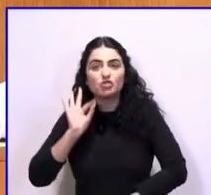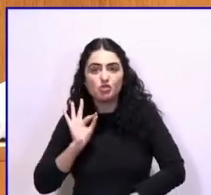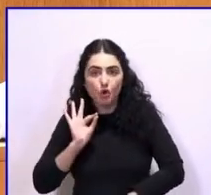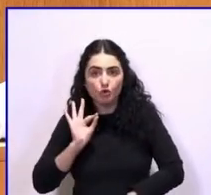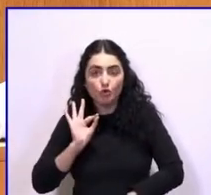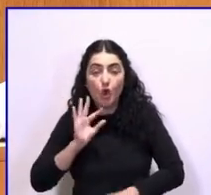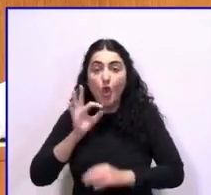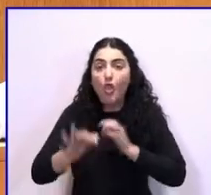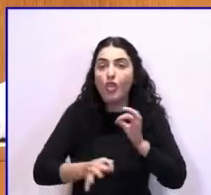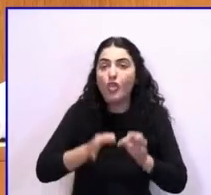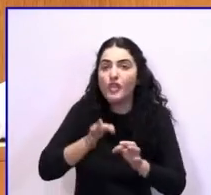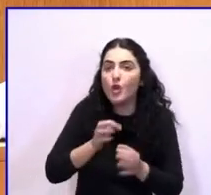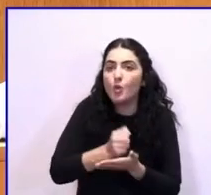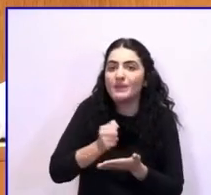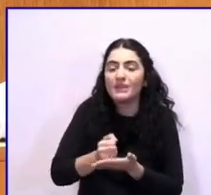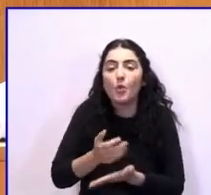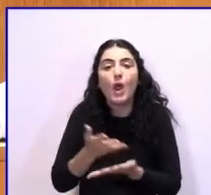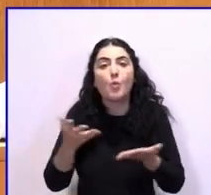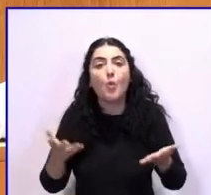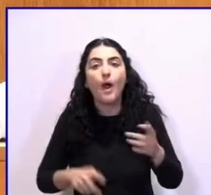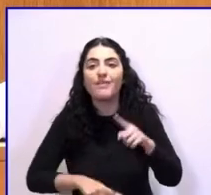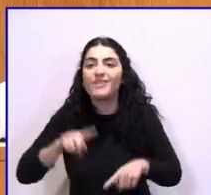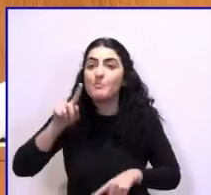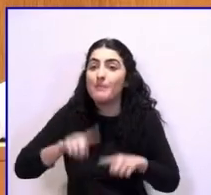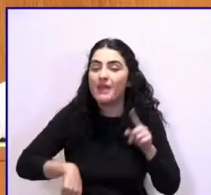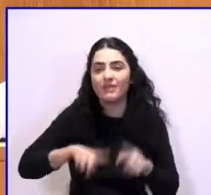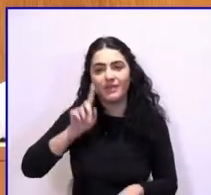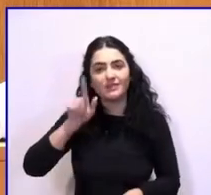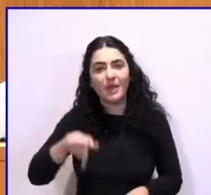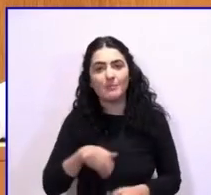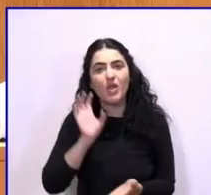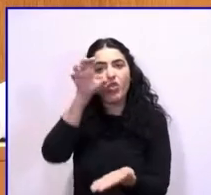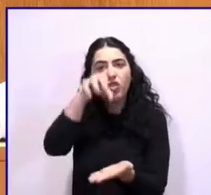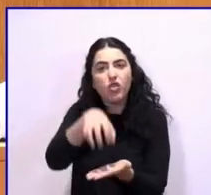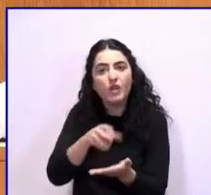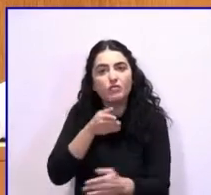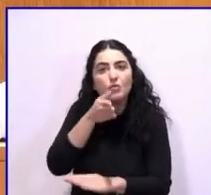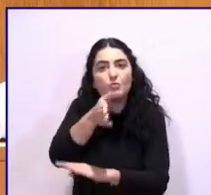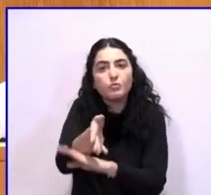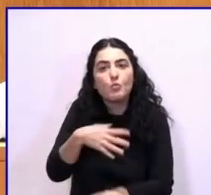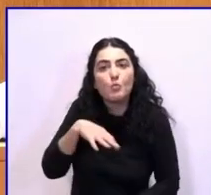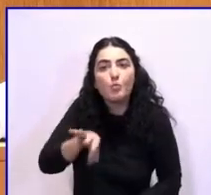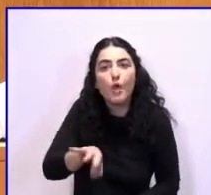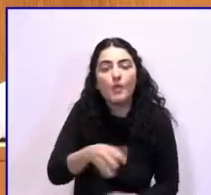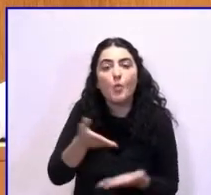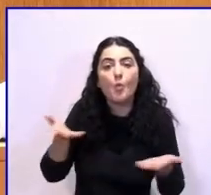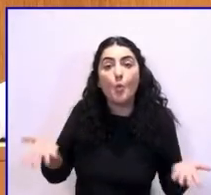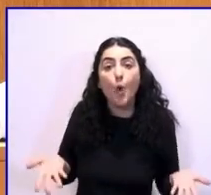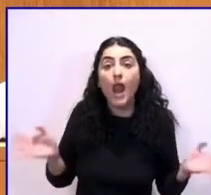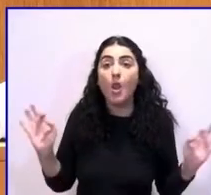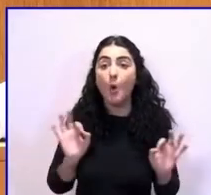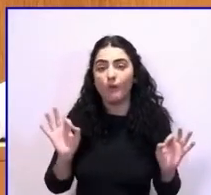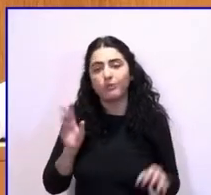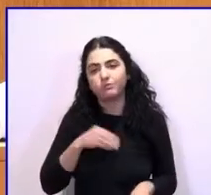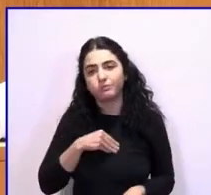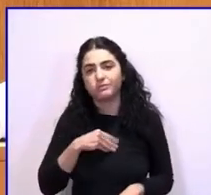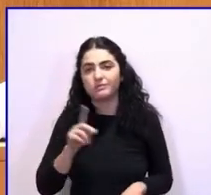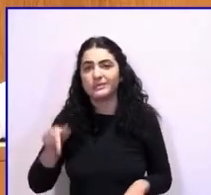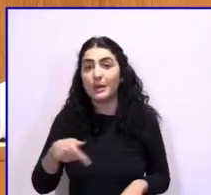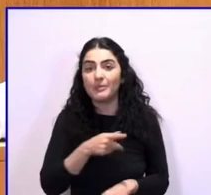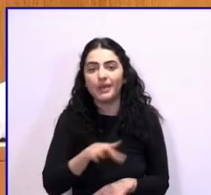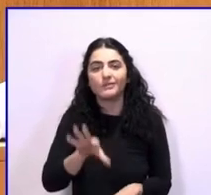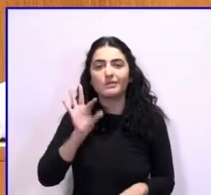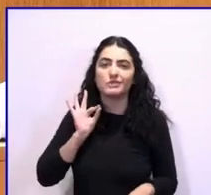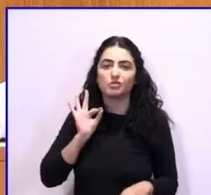en qué ciclo matricularse también en función de a qué centro van a poder acudir o, tristemente, también toman decisiones de